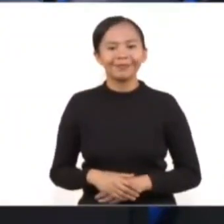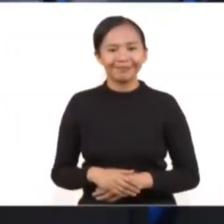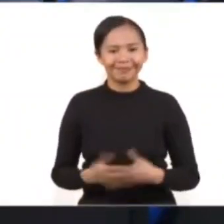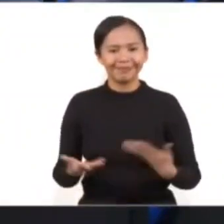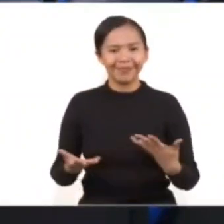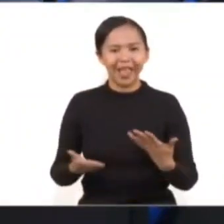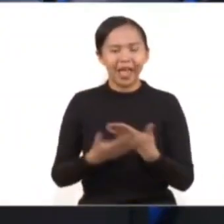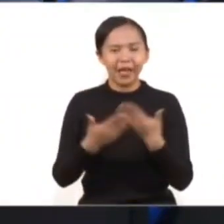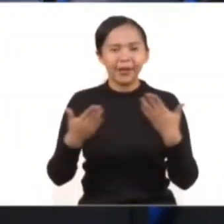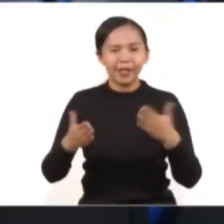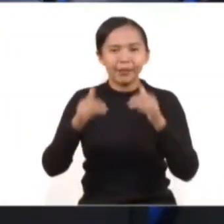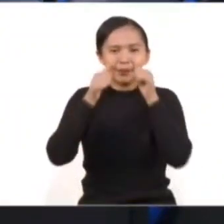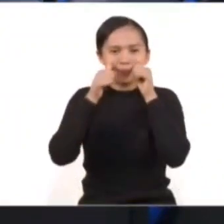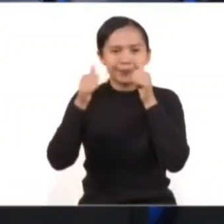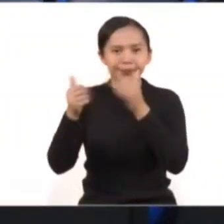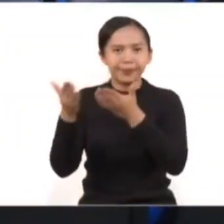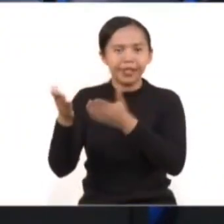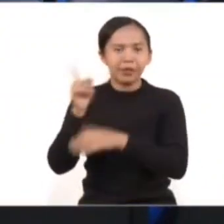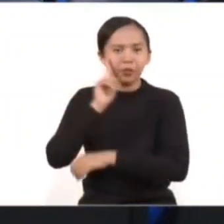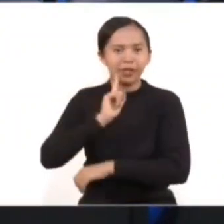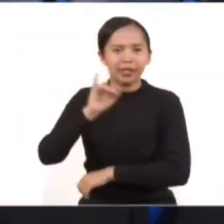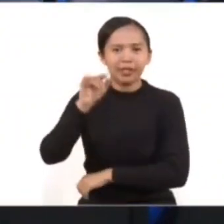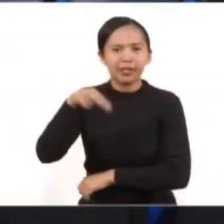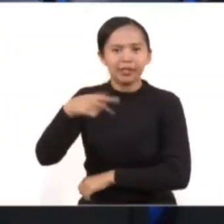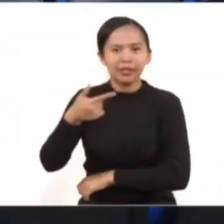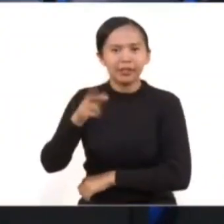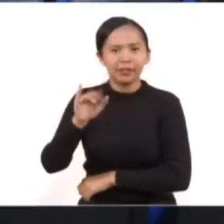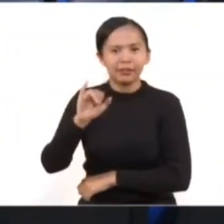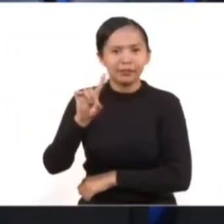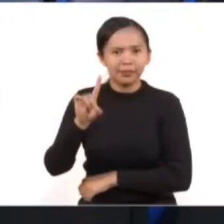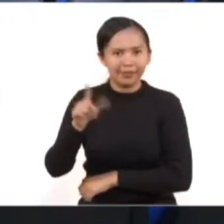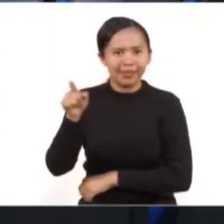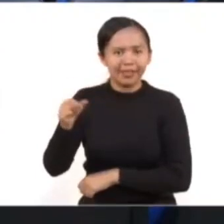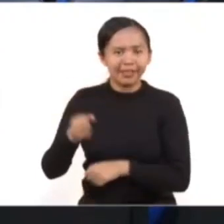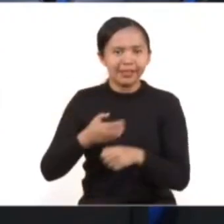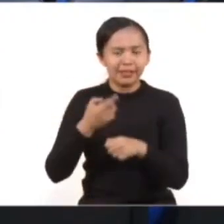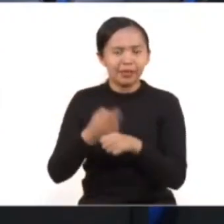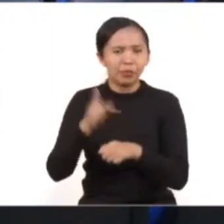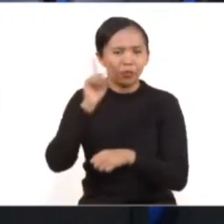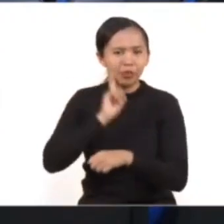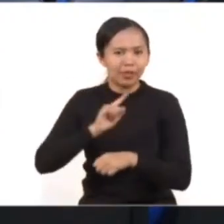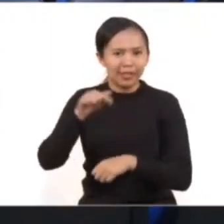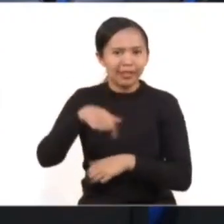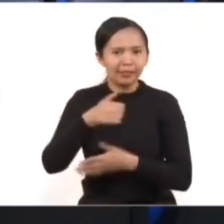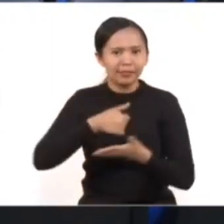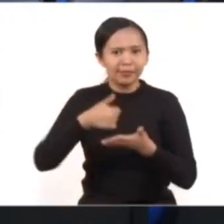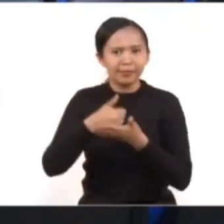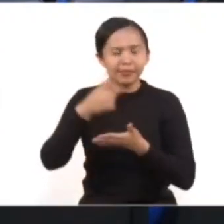Damos el uso de la voz a la psicóloga Ingrid Gómez, secretaria de las Mujeres de la Ciudad de México.